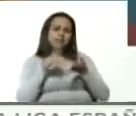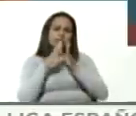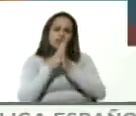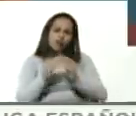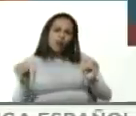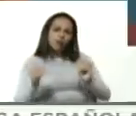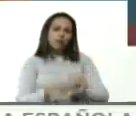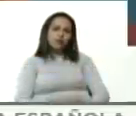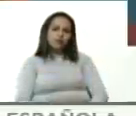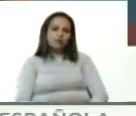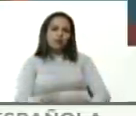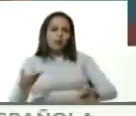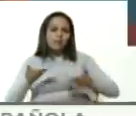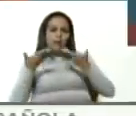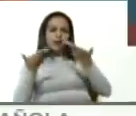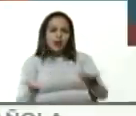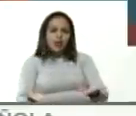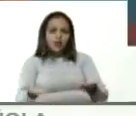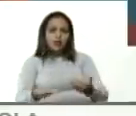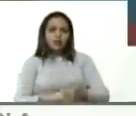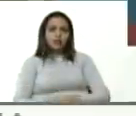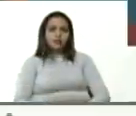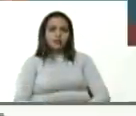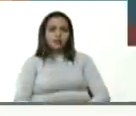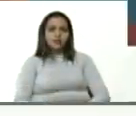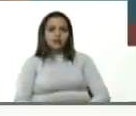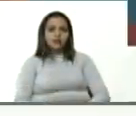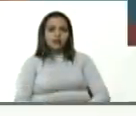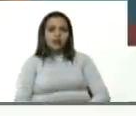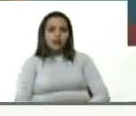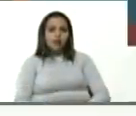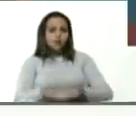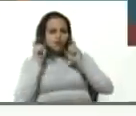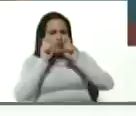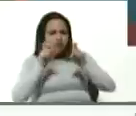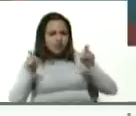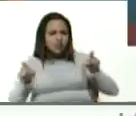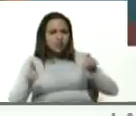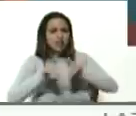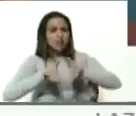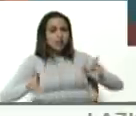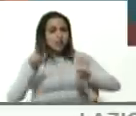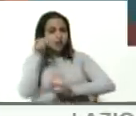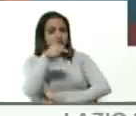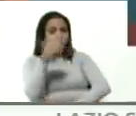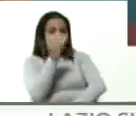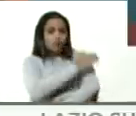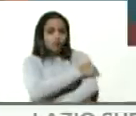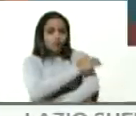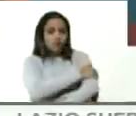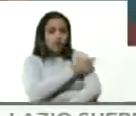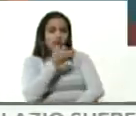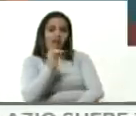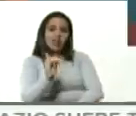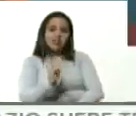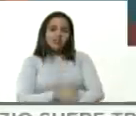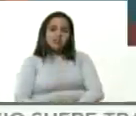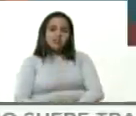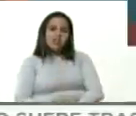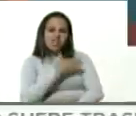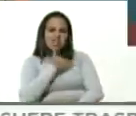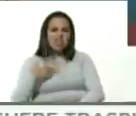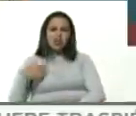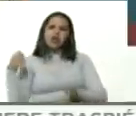para darle desde nuestro punto de vista una elección democrática a esa oposición que ha optado por el